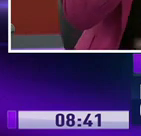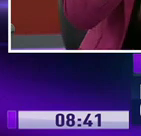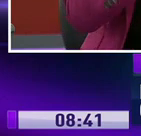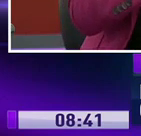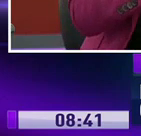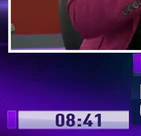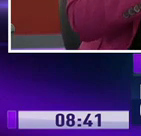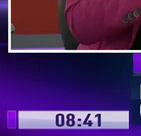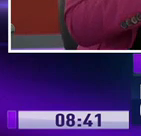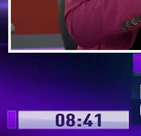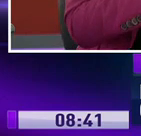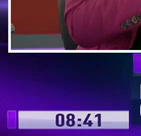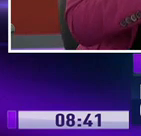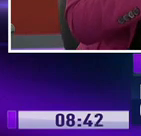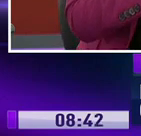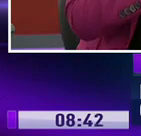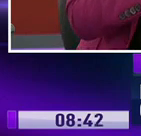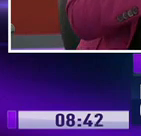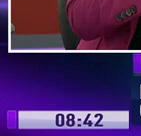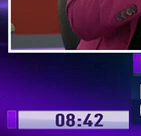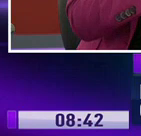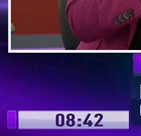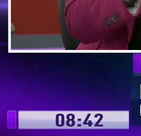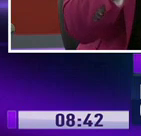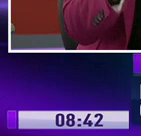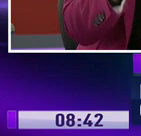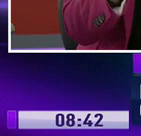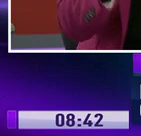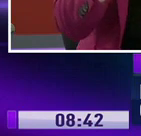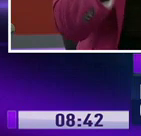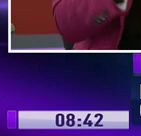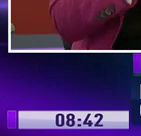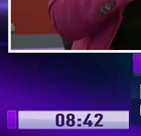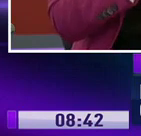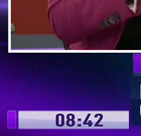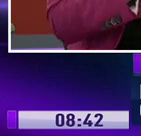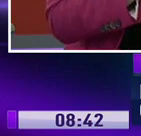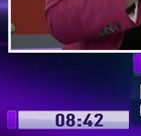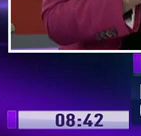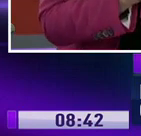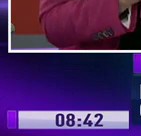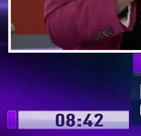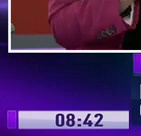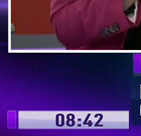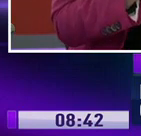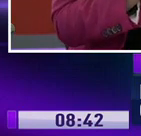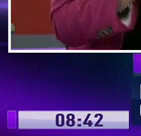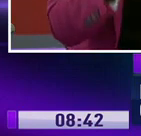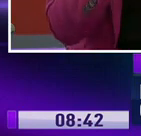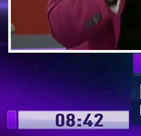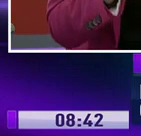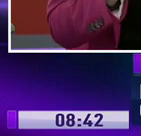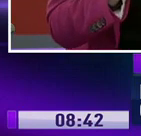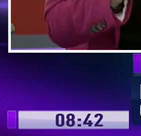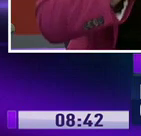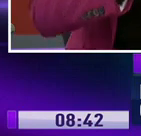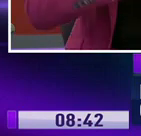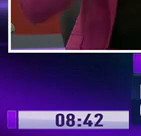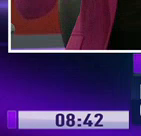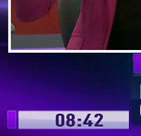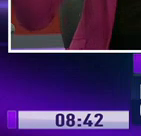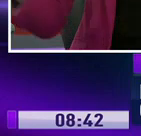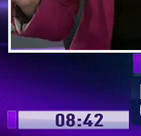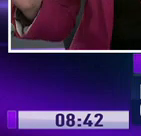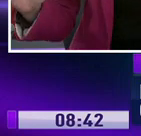Precisamente eso es bueno diferenciar, destacar, y es que estas 75 personas que han sido dadas de alta, no necesariamente es que ya